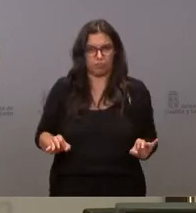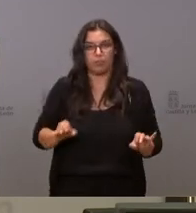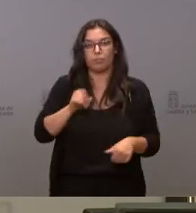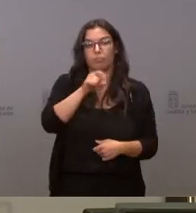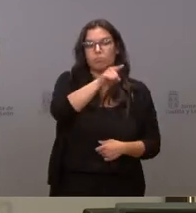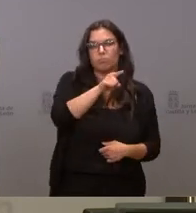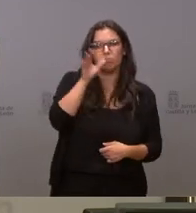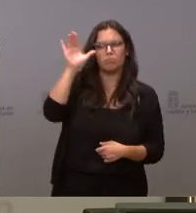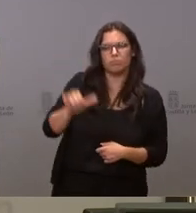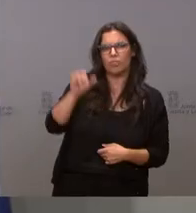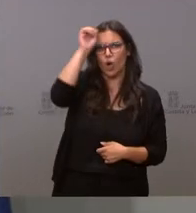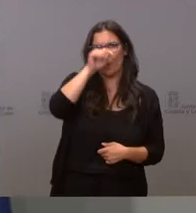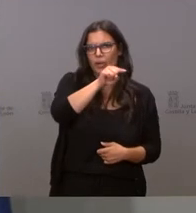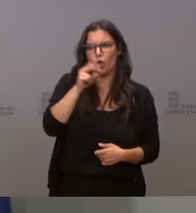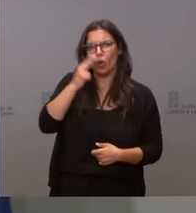intervención y este compromiso